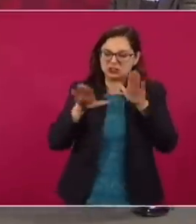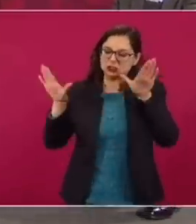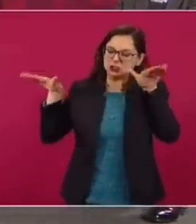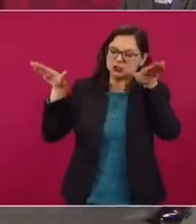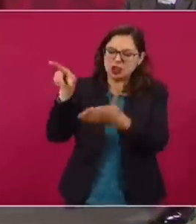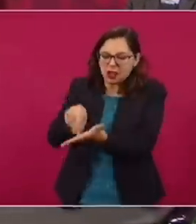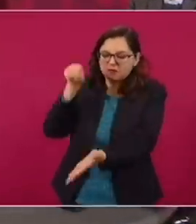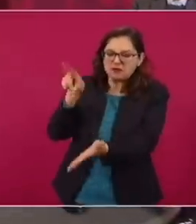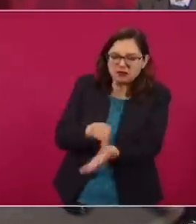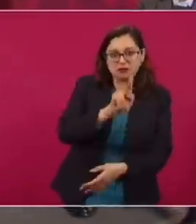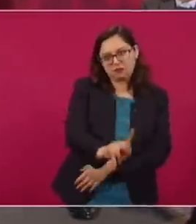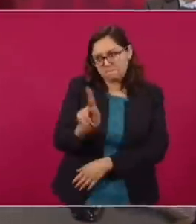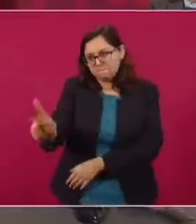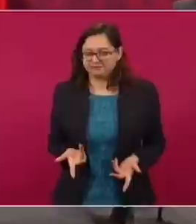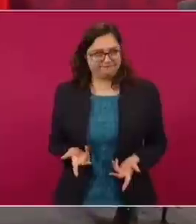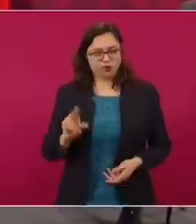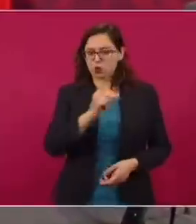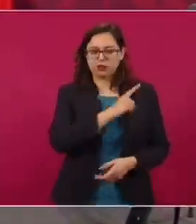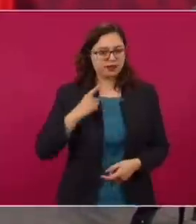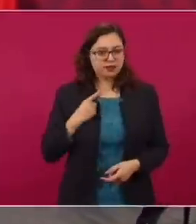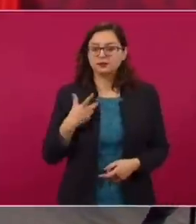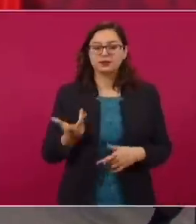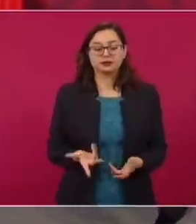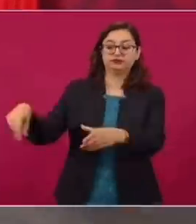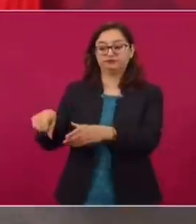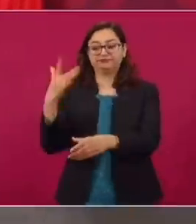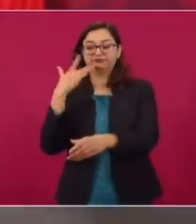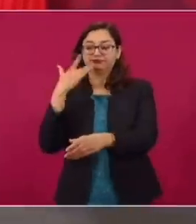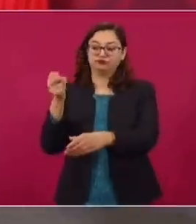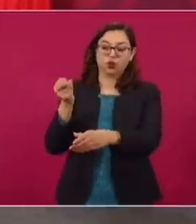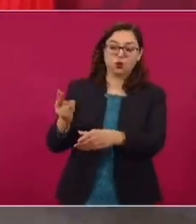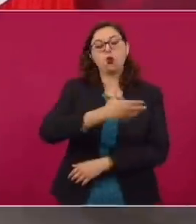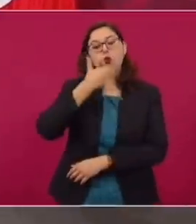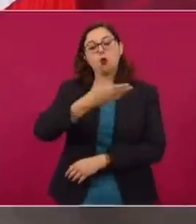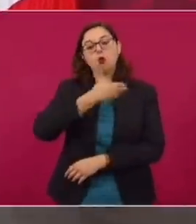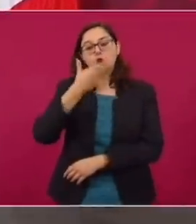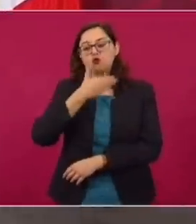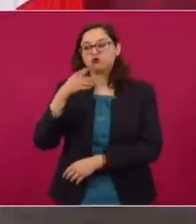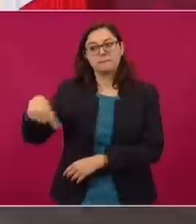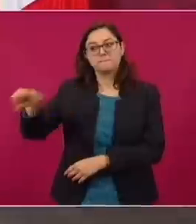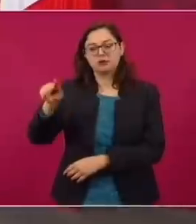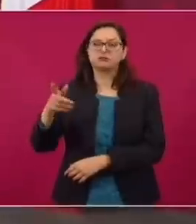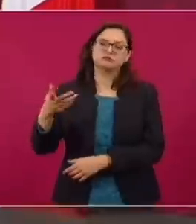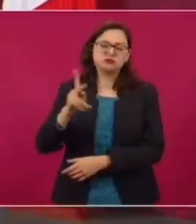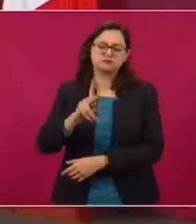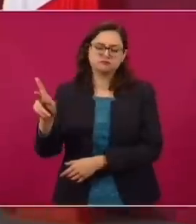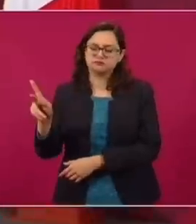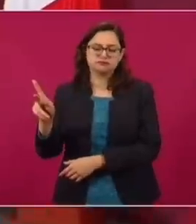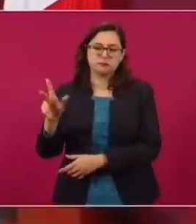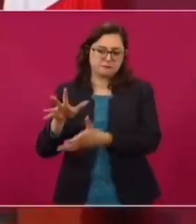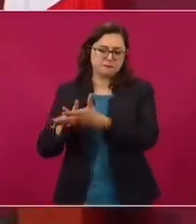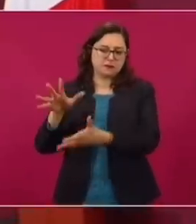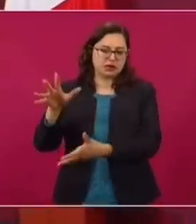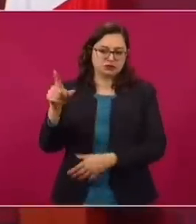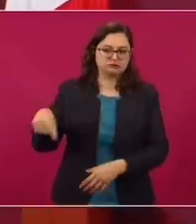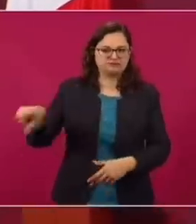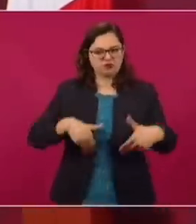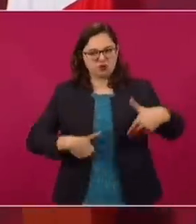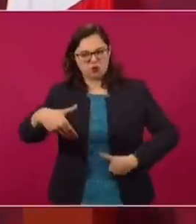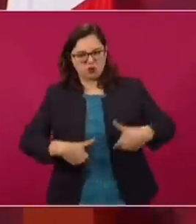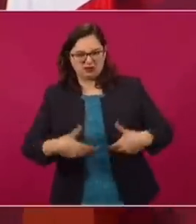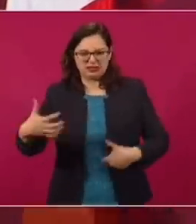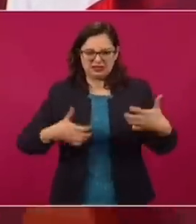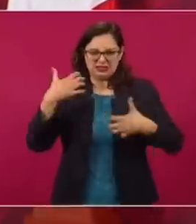en un proceso de transformación. Están muy molestos algunos, sobre todo los de la élite, los de arriba, no todos, pero la molestia no es